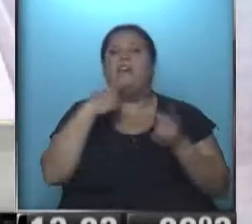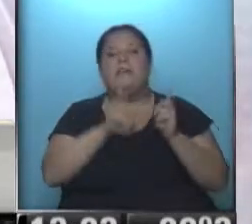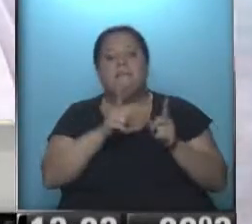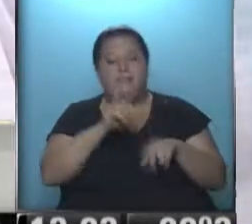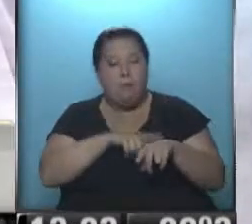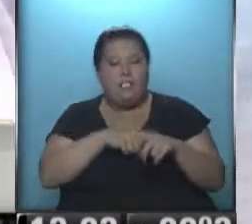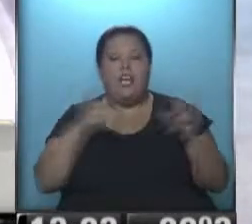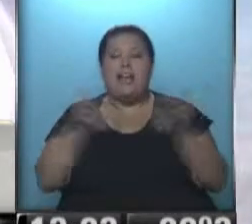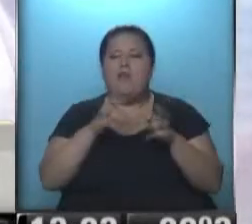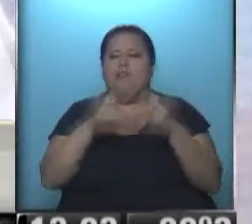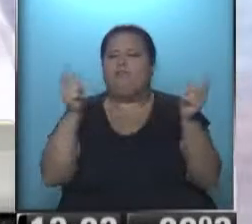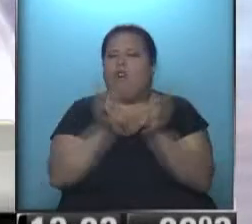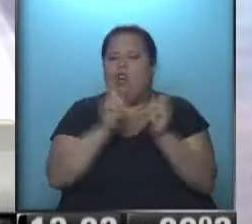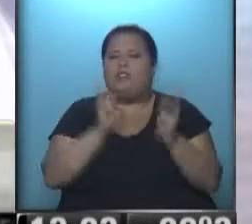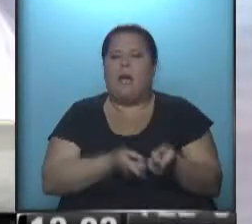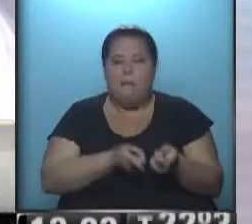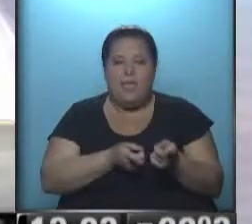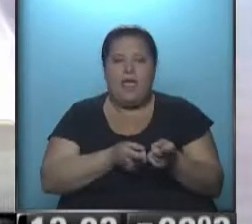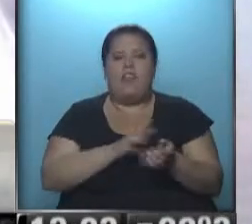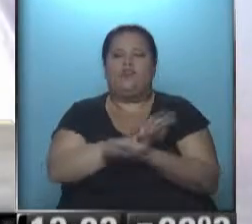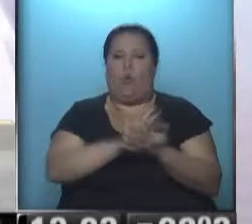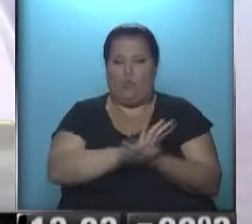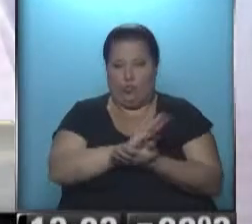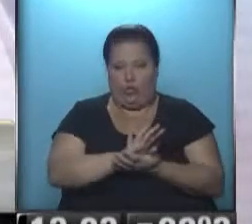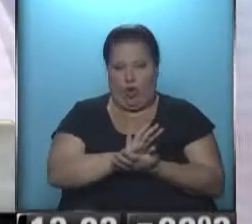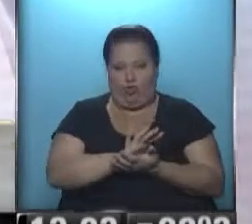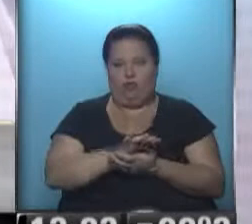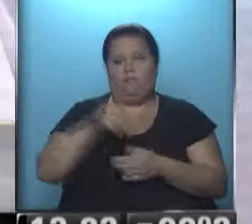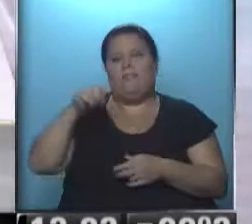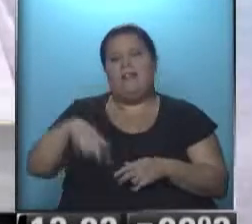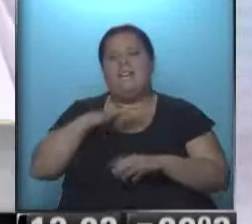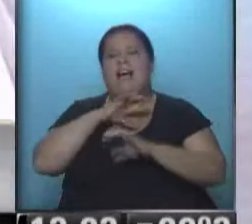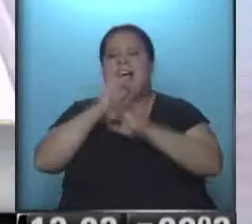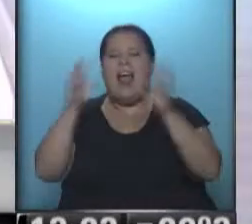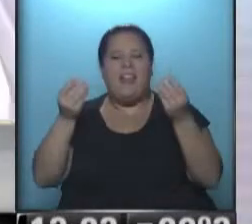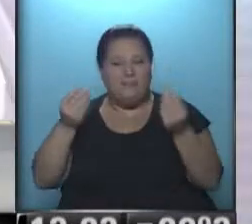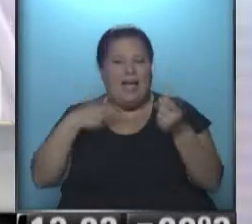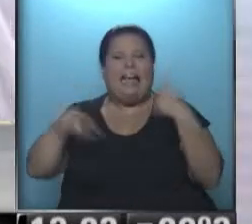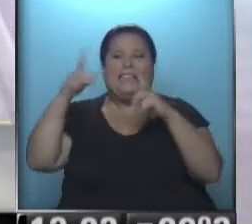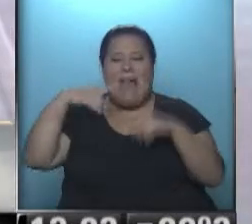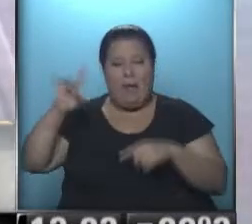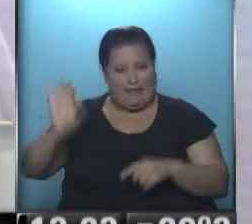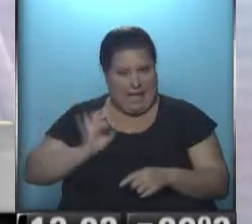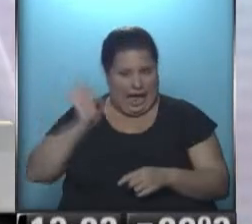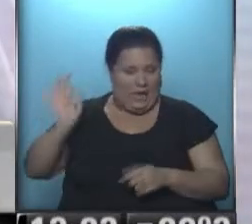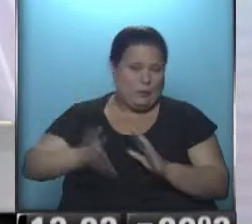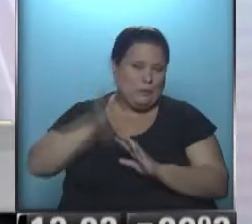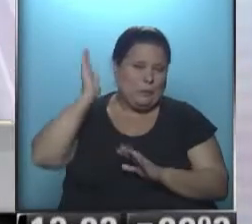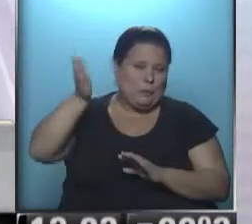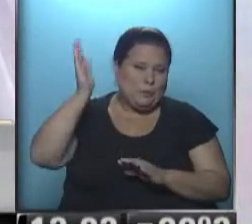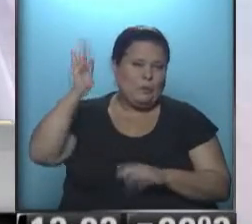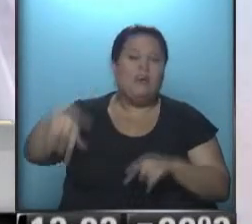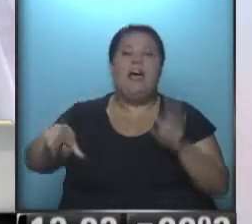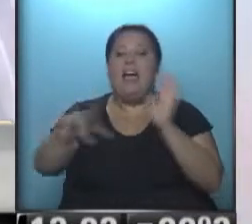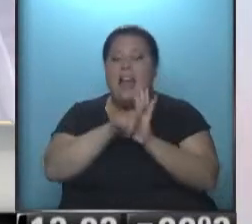en una audiencia muy rápidamente también la reparación. Hoy, para que la gente tenga claro, estos trámites duran años y a partir de